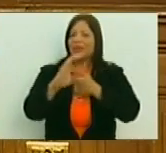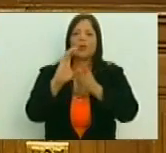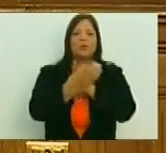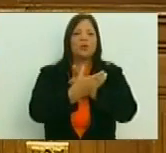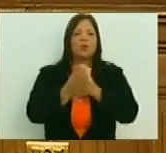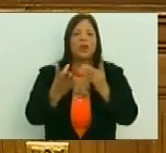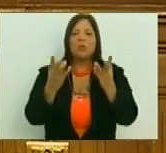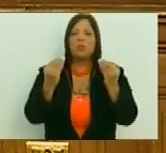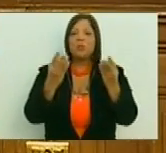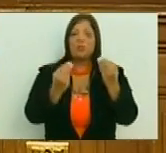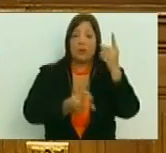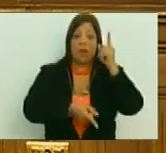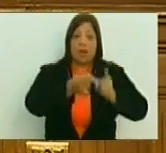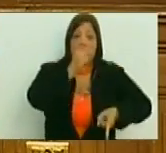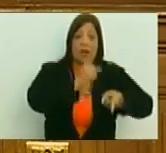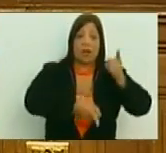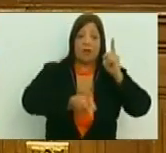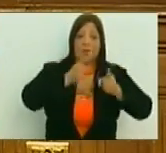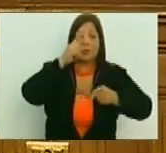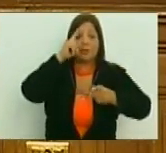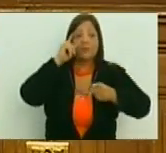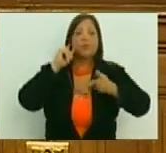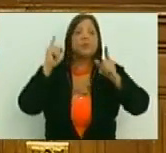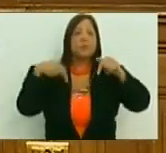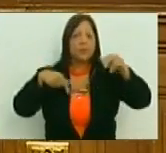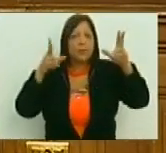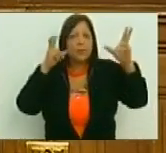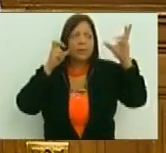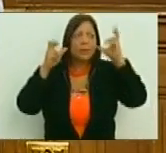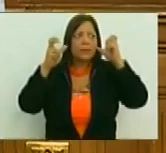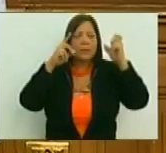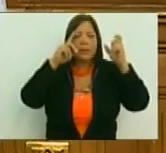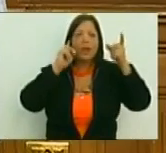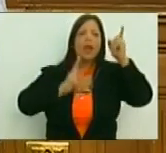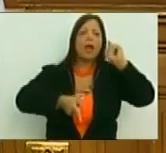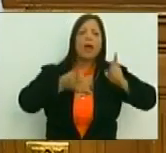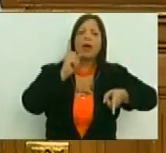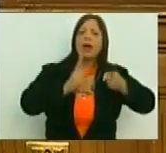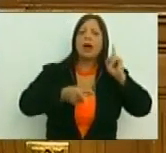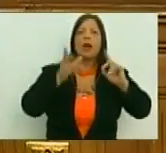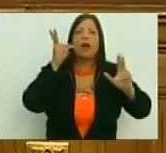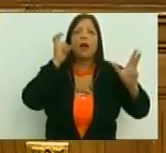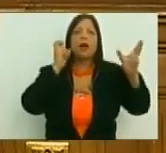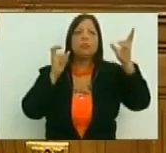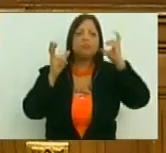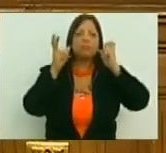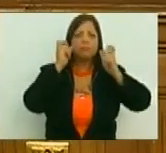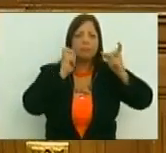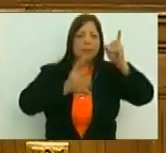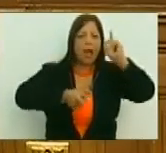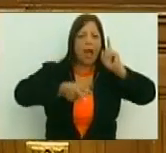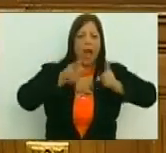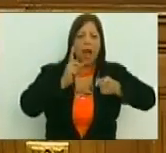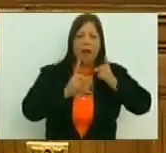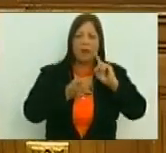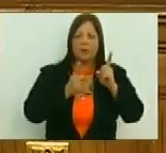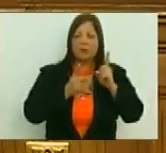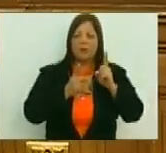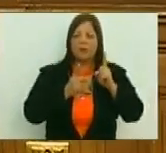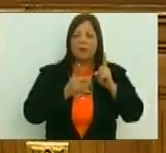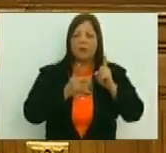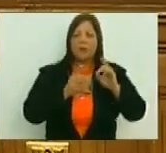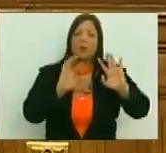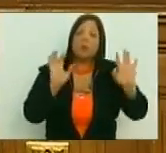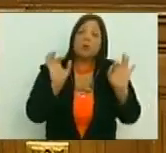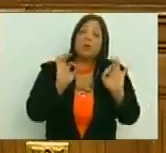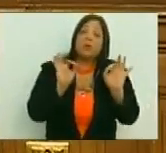Mucha gente, a veces, y aquí se escuchó esas expresiones, aquí se escuchó esas expresiones de quienes por